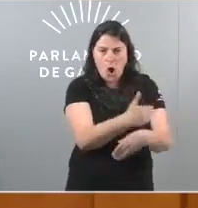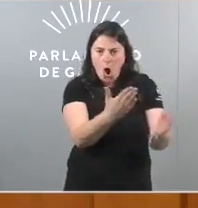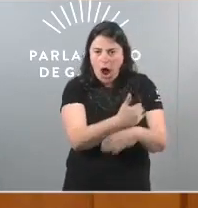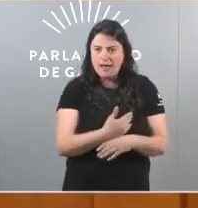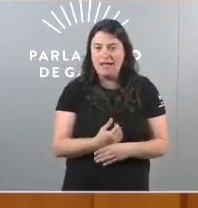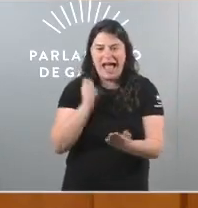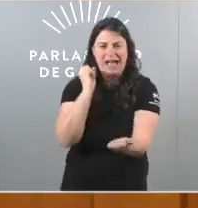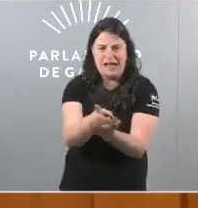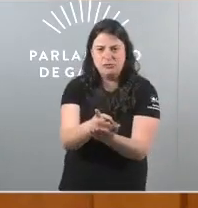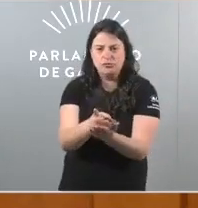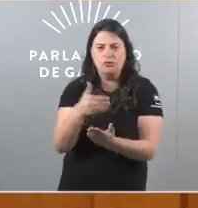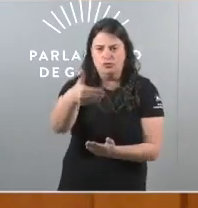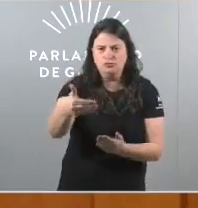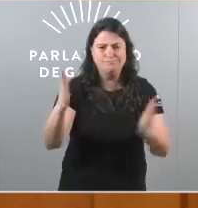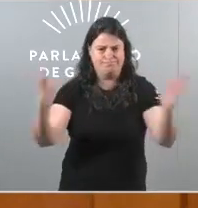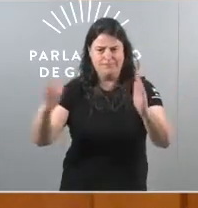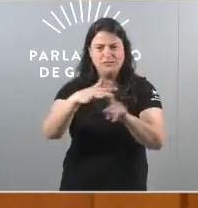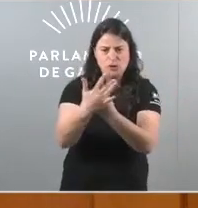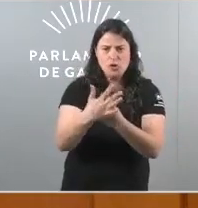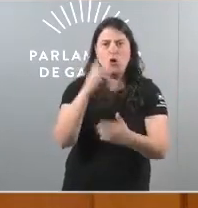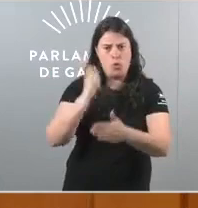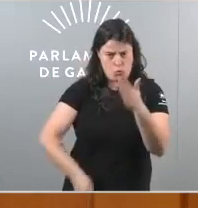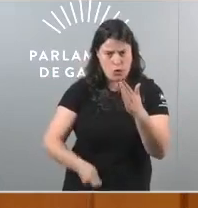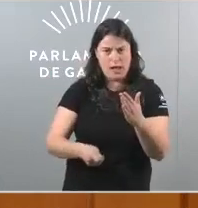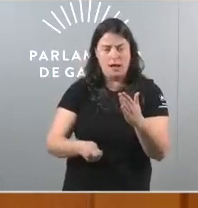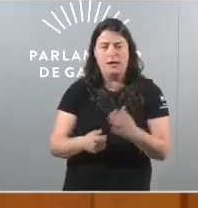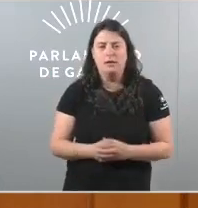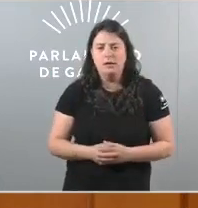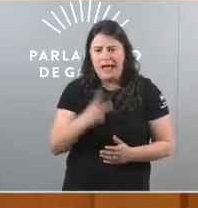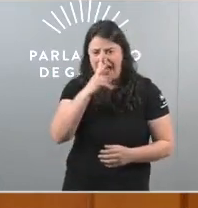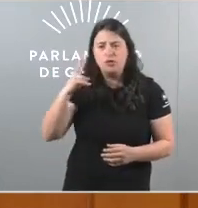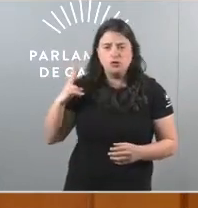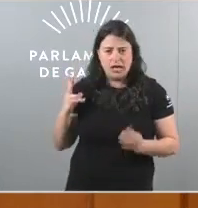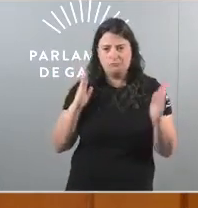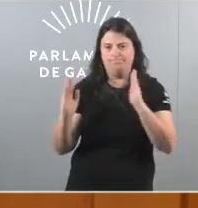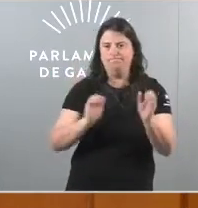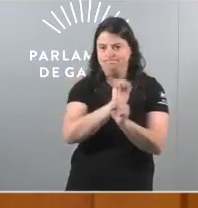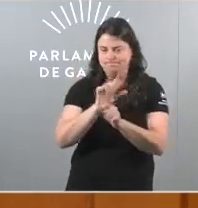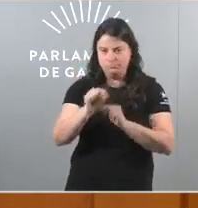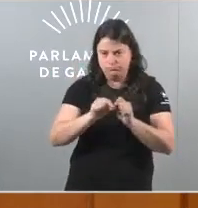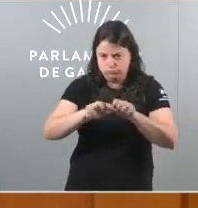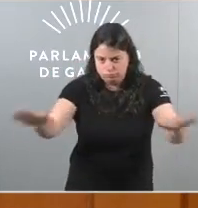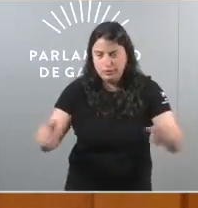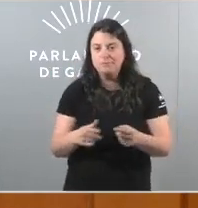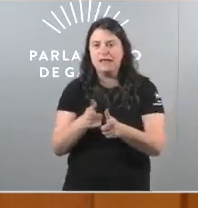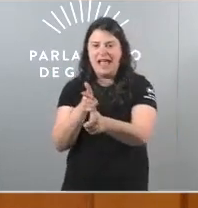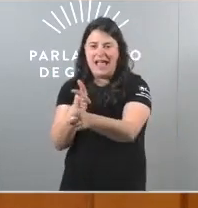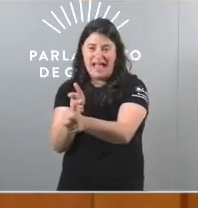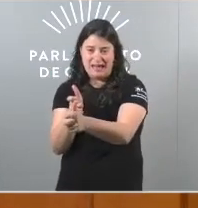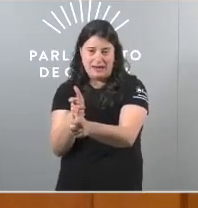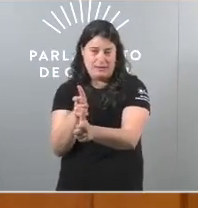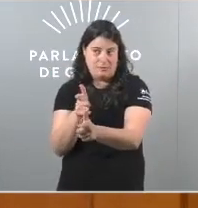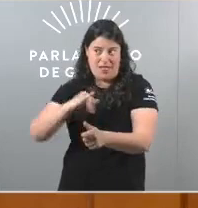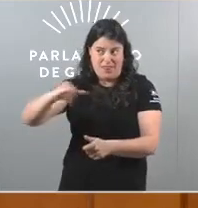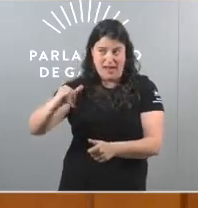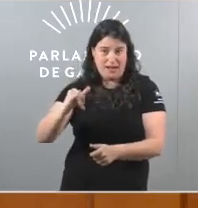enfrontar nun contexto durísimo o contexto de dousanos dunha pandemia dunha guerra a tres horas de avión